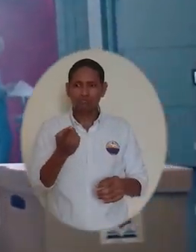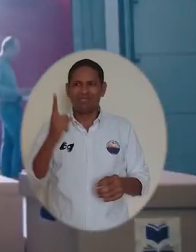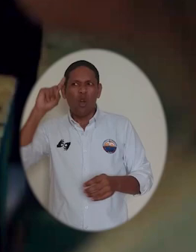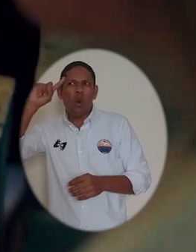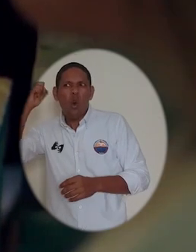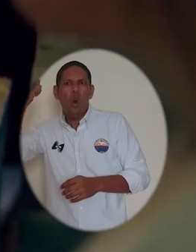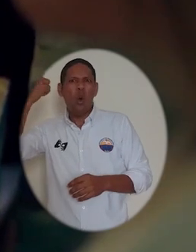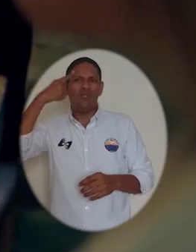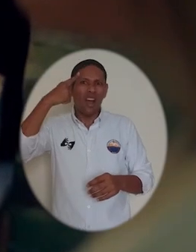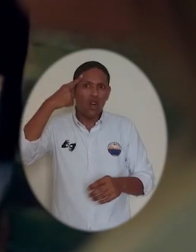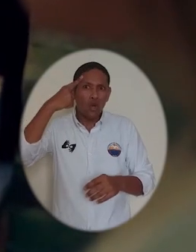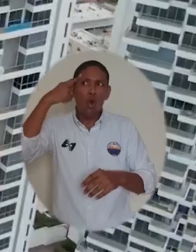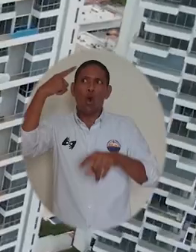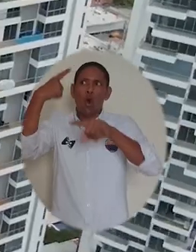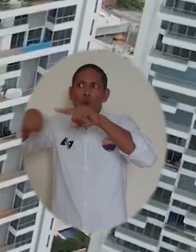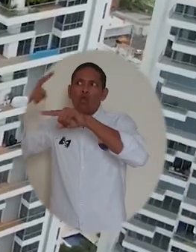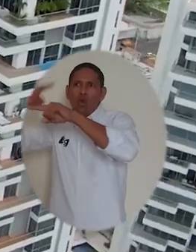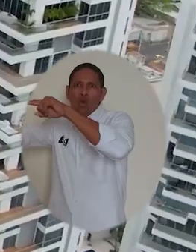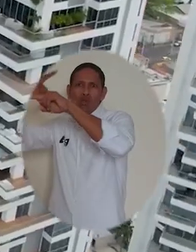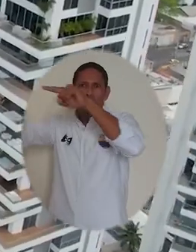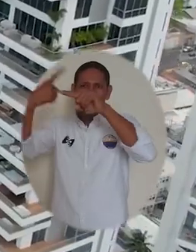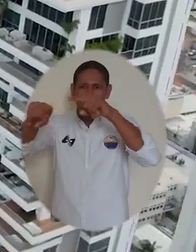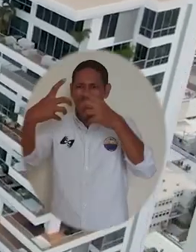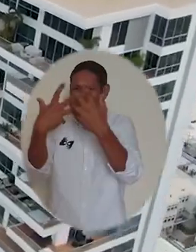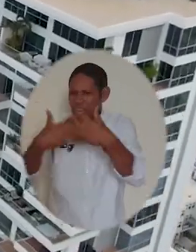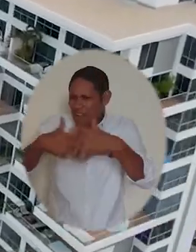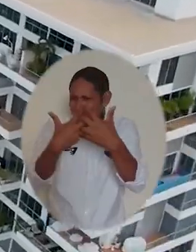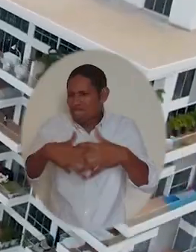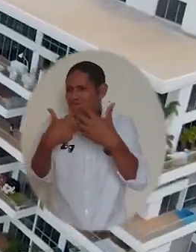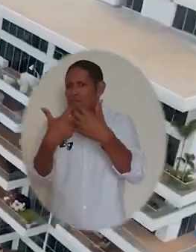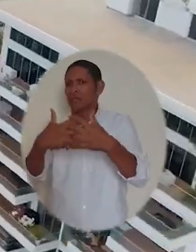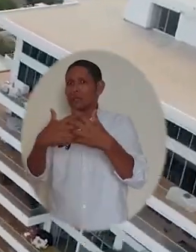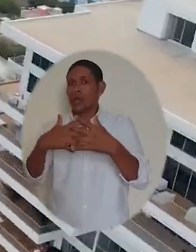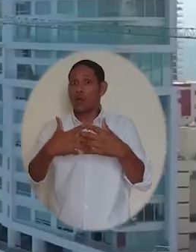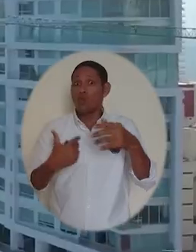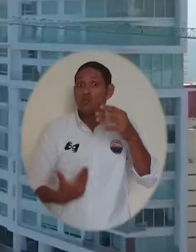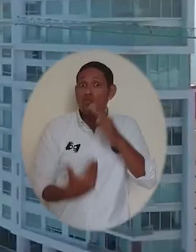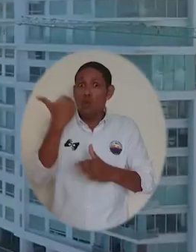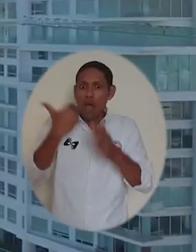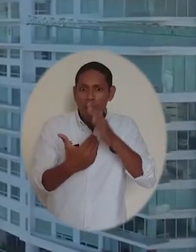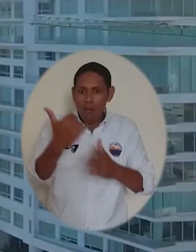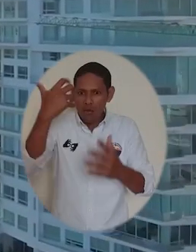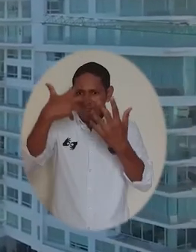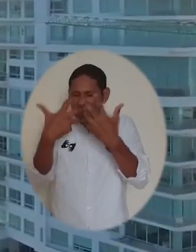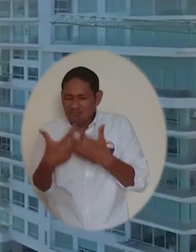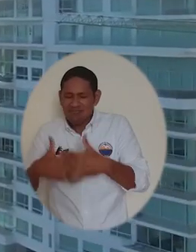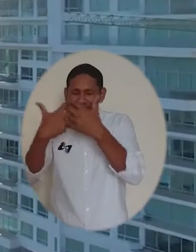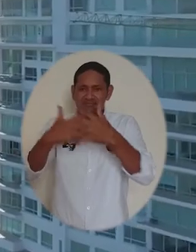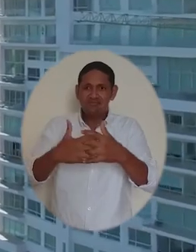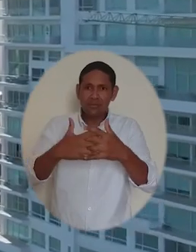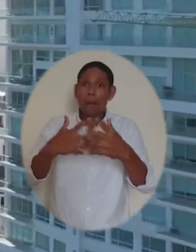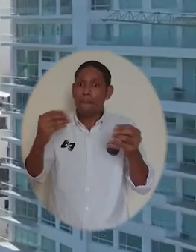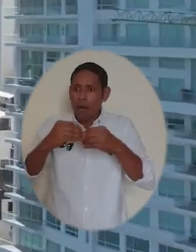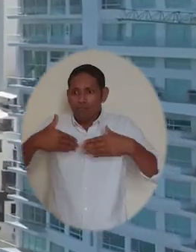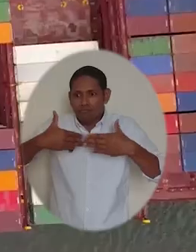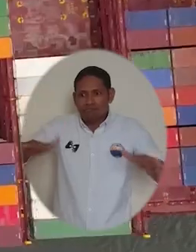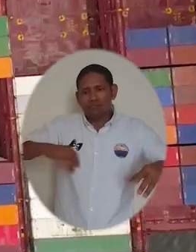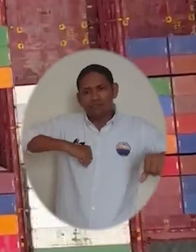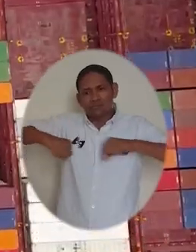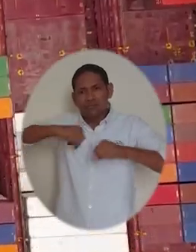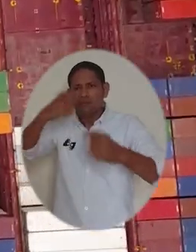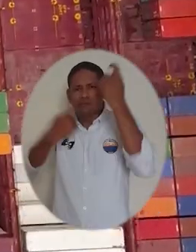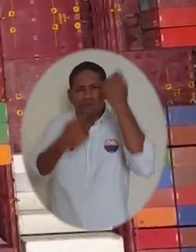conjuntamente entre las instituciones del Estado para apoyar a las empresas, para apoyar a los emprendedores, para tratar de salir y